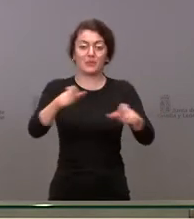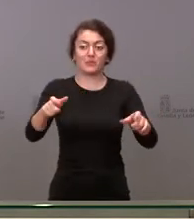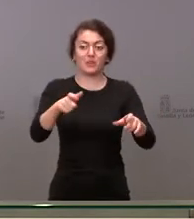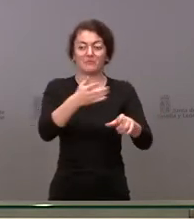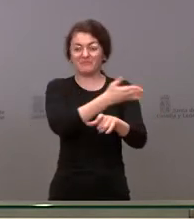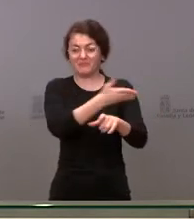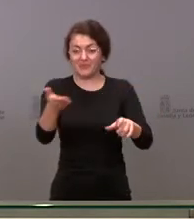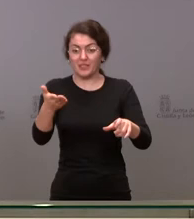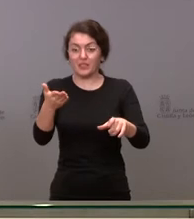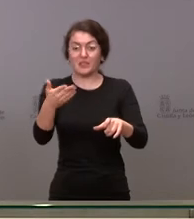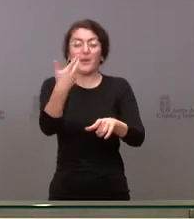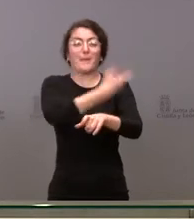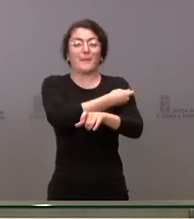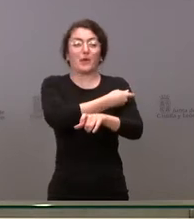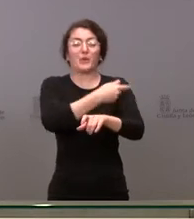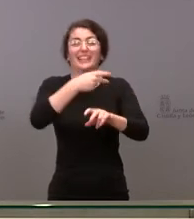de personas que no están convencidas.